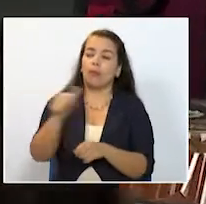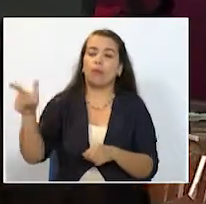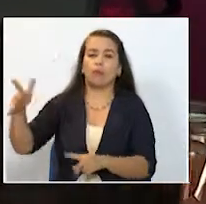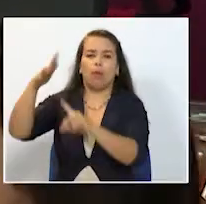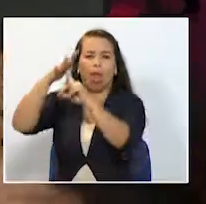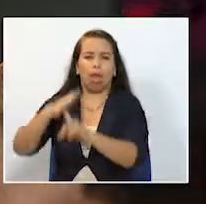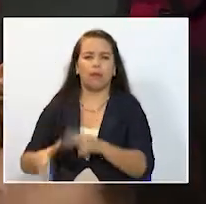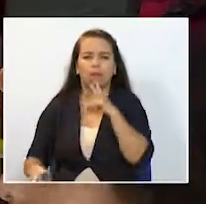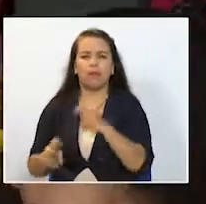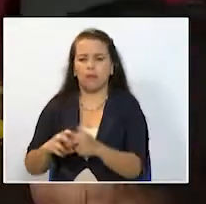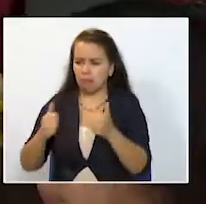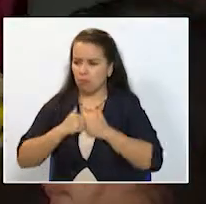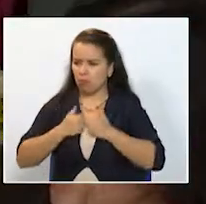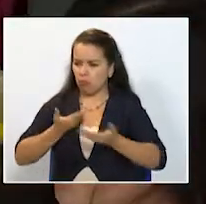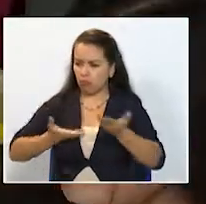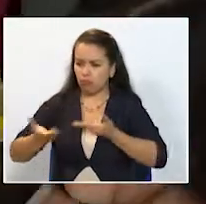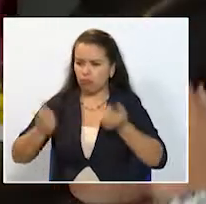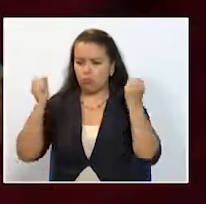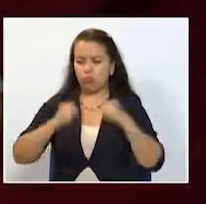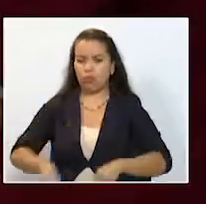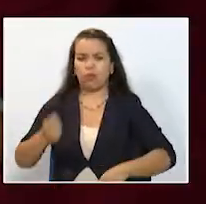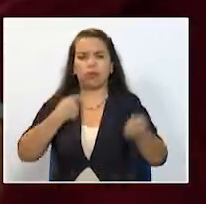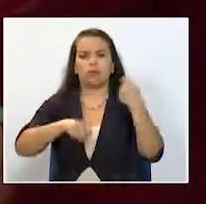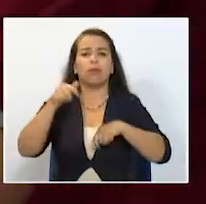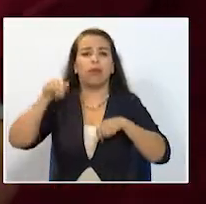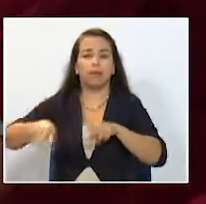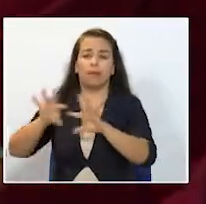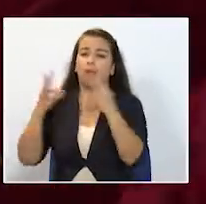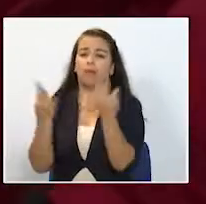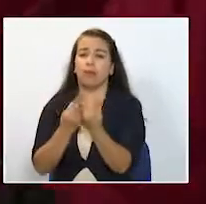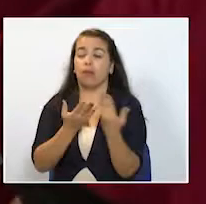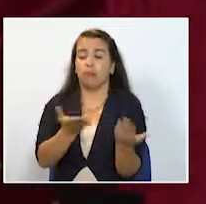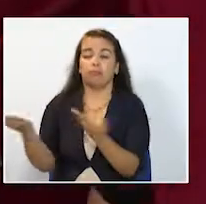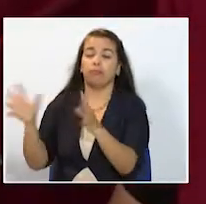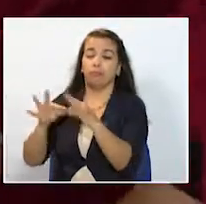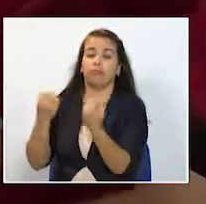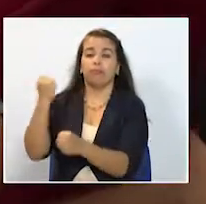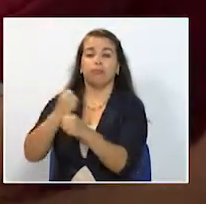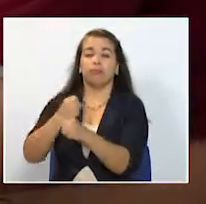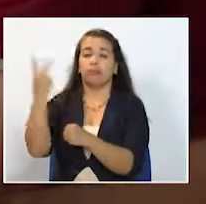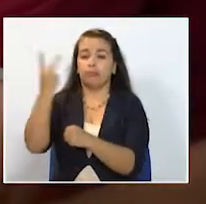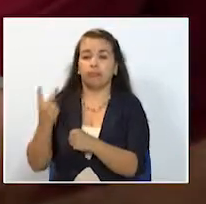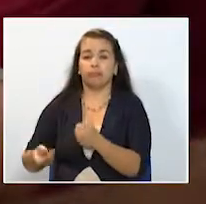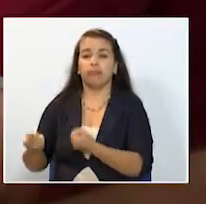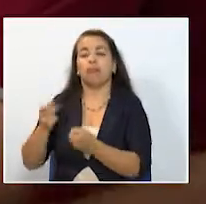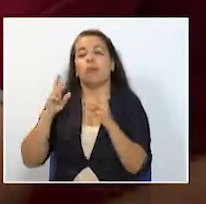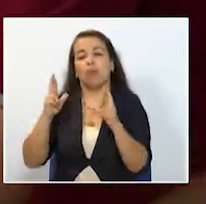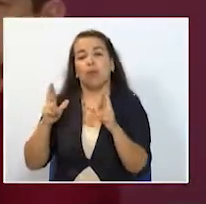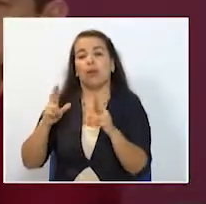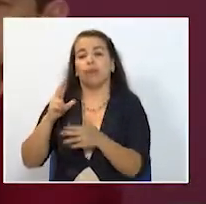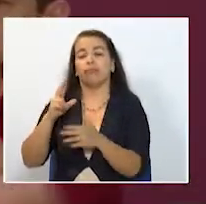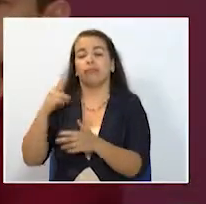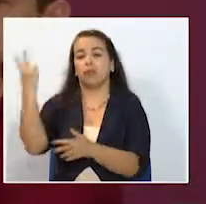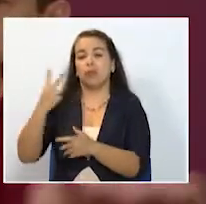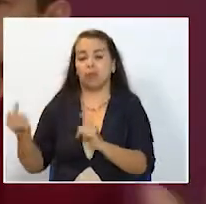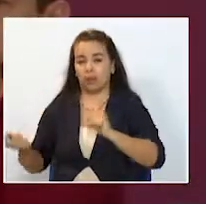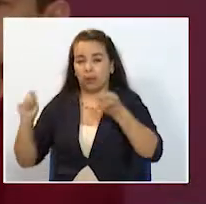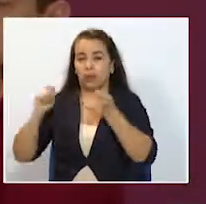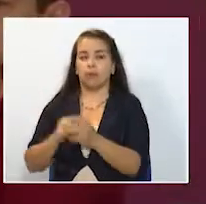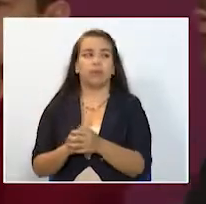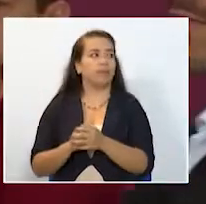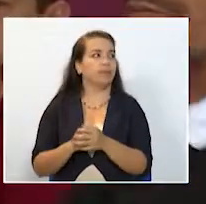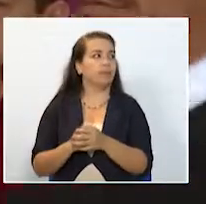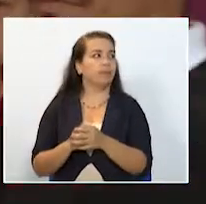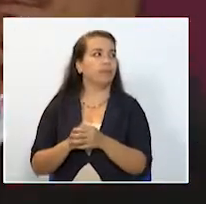la oportunidad de crear su propio negocio aquí trabaja toda una familia venezolana que tiene la esperanza de que su país cambie empecé con un food